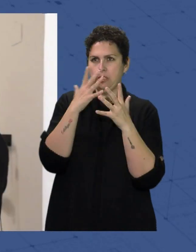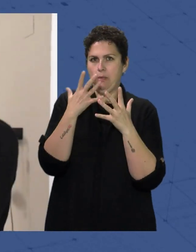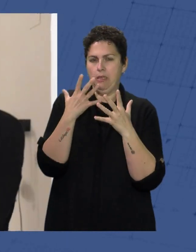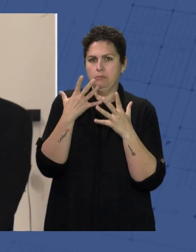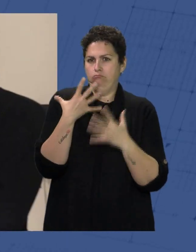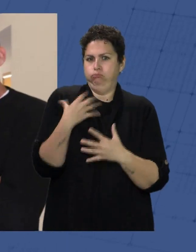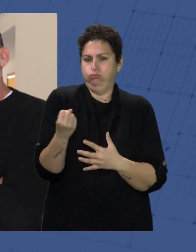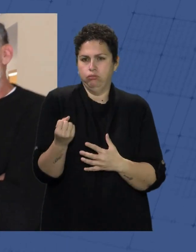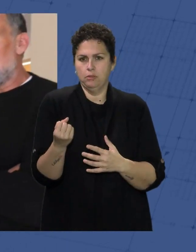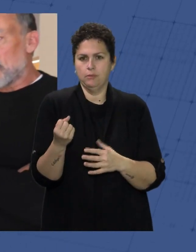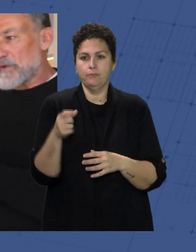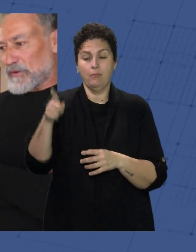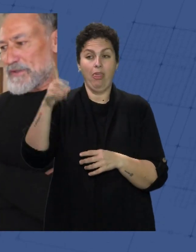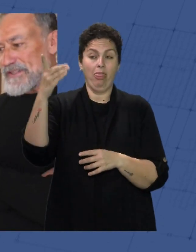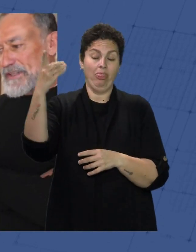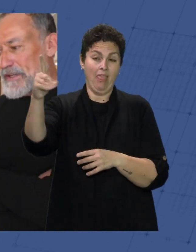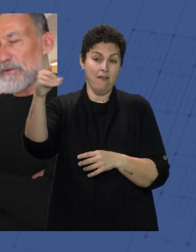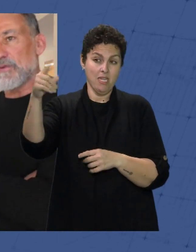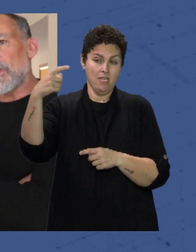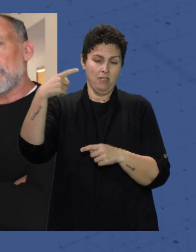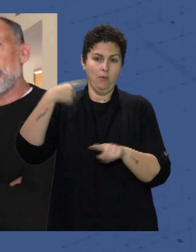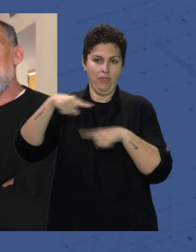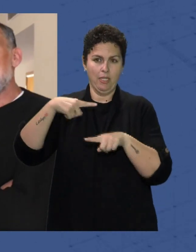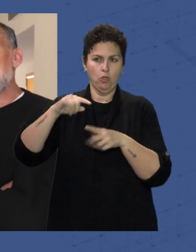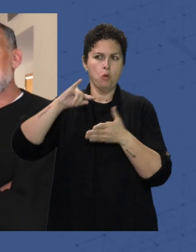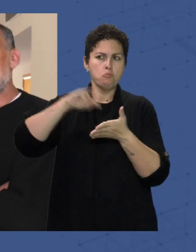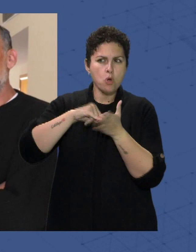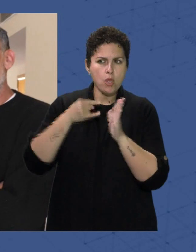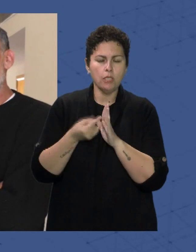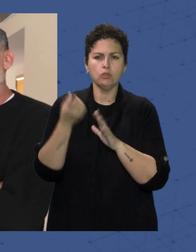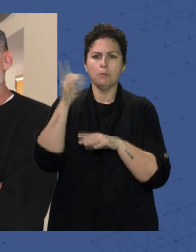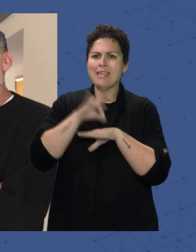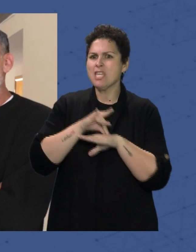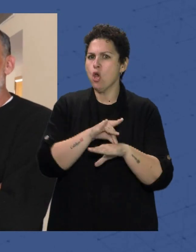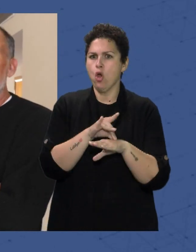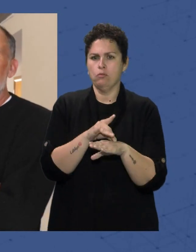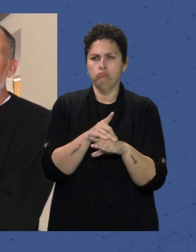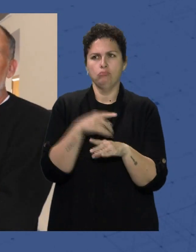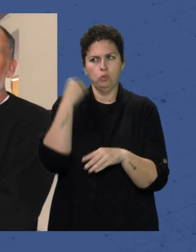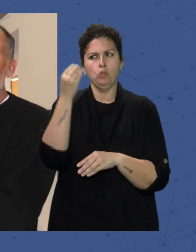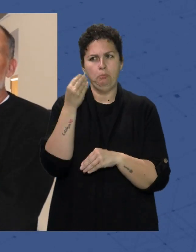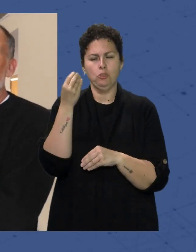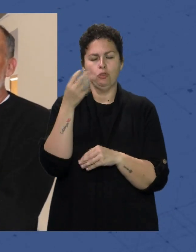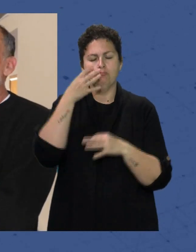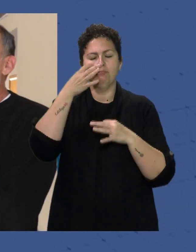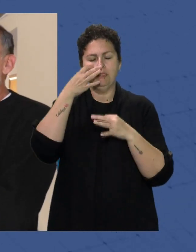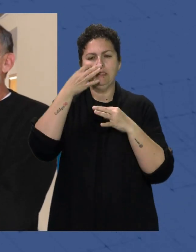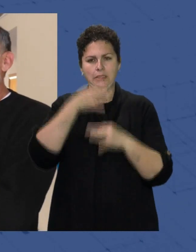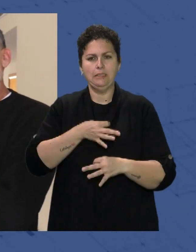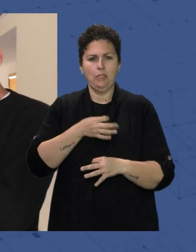Por David Como director Por el proyecto En sí Y creo que es un guión Que va a dar que hablar Va a dar que hablar mucho